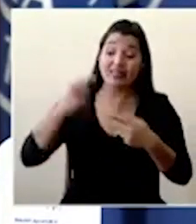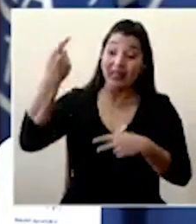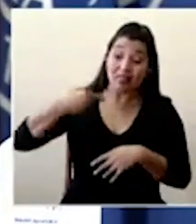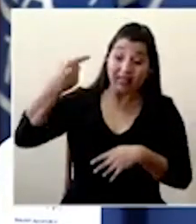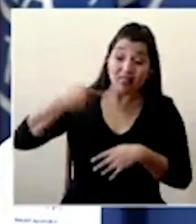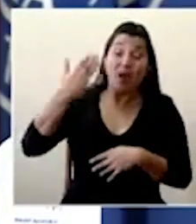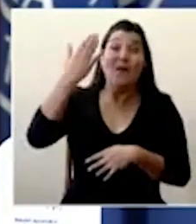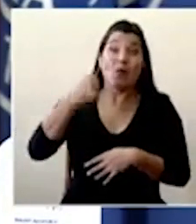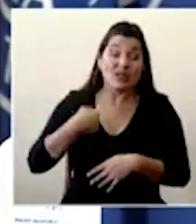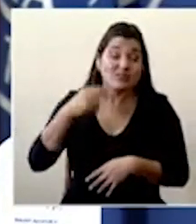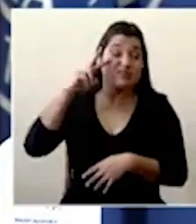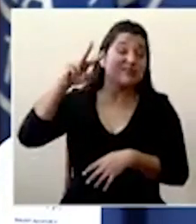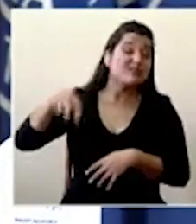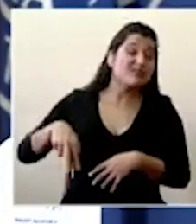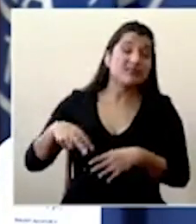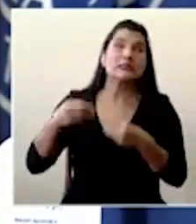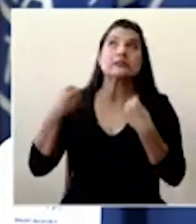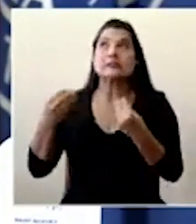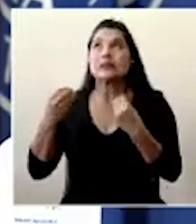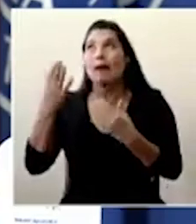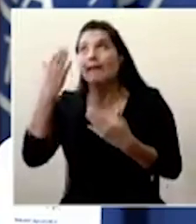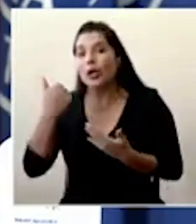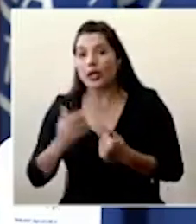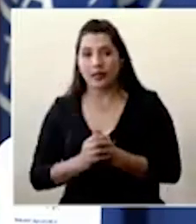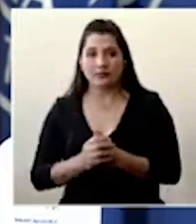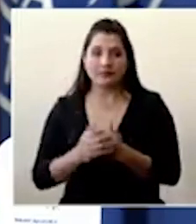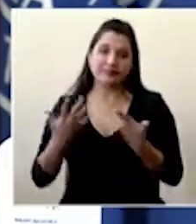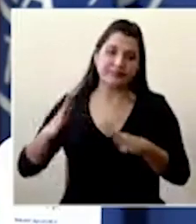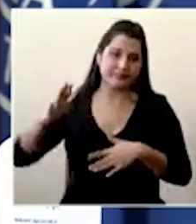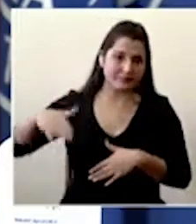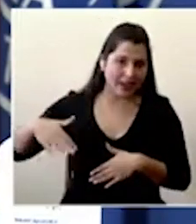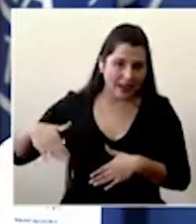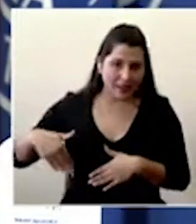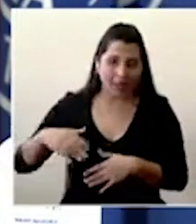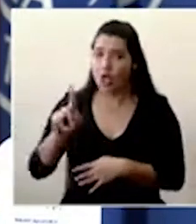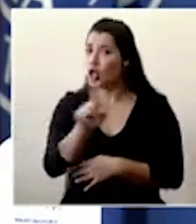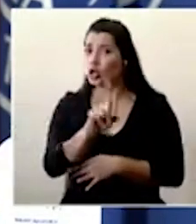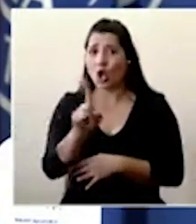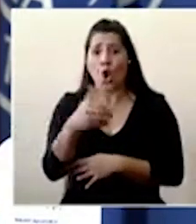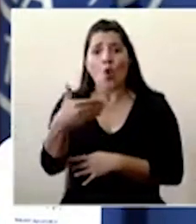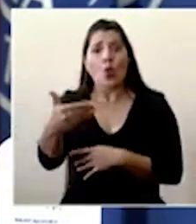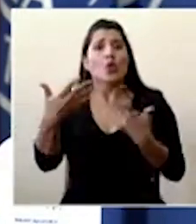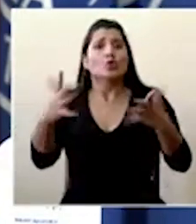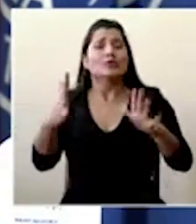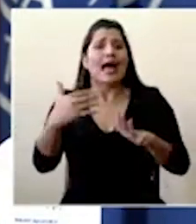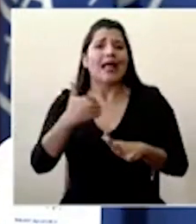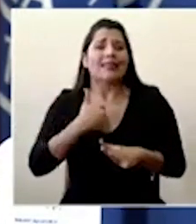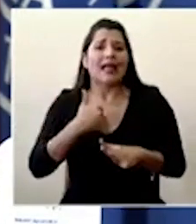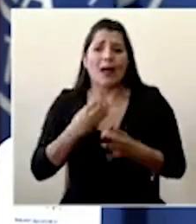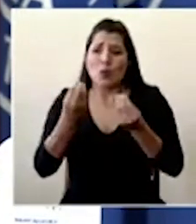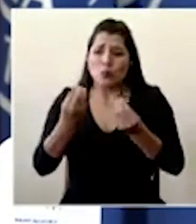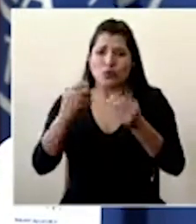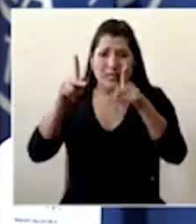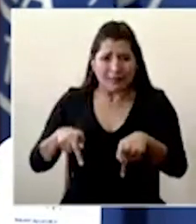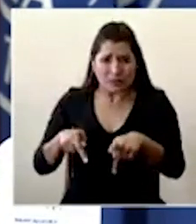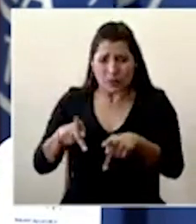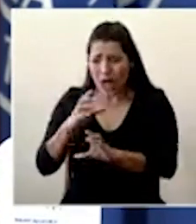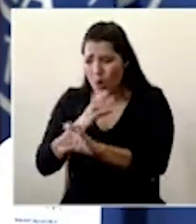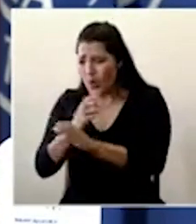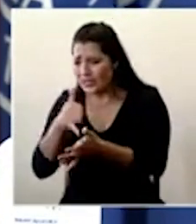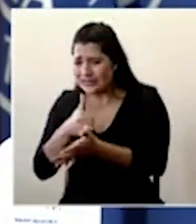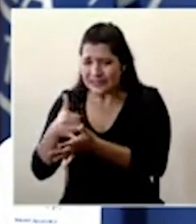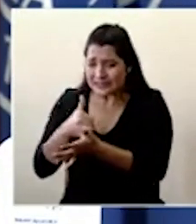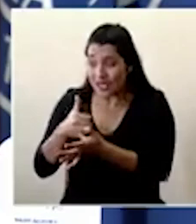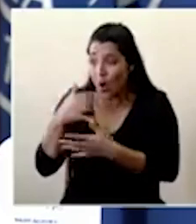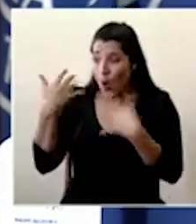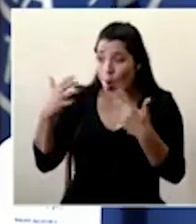atención y no hicimos caso porque es que no lo hicimos en su momento no es cuando ya tengamos un montón de gente en la unidad de cuidados intensivos el momento de empezar a